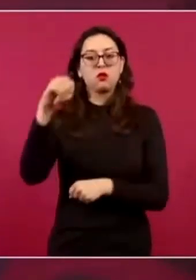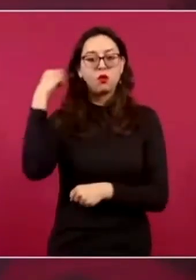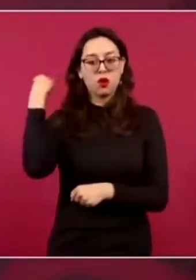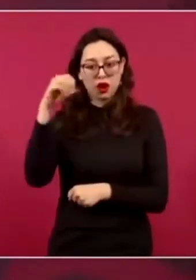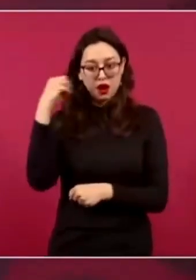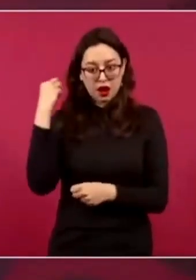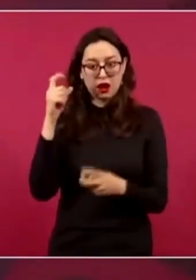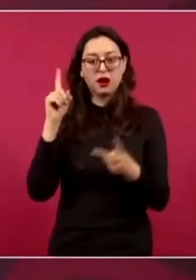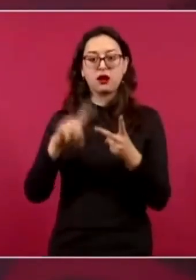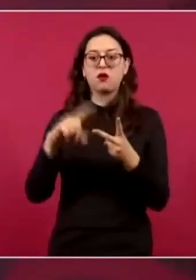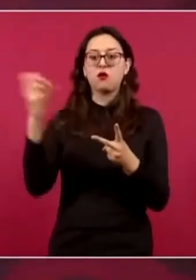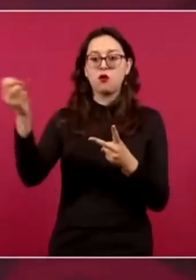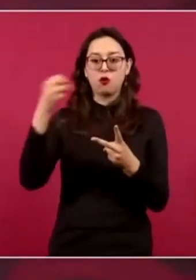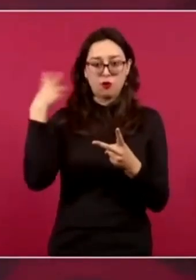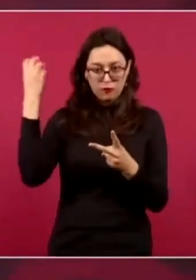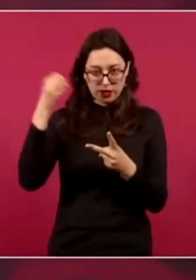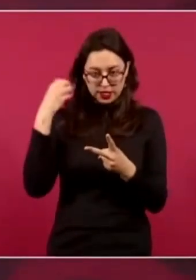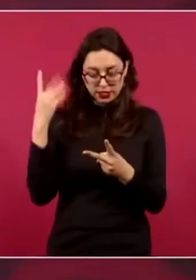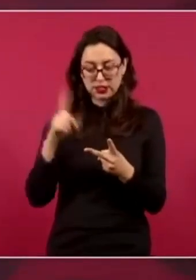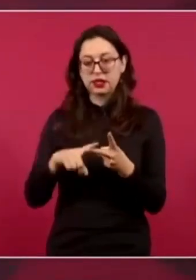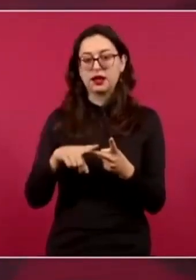la rueda de prensa en Oaxaca